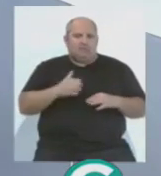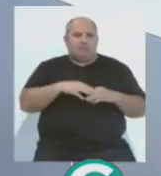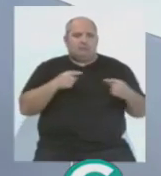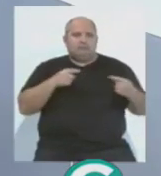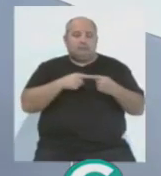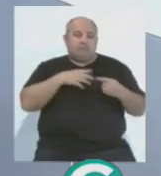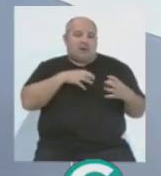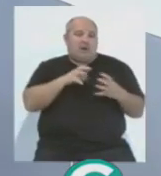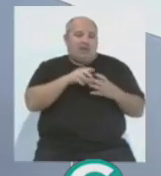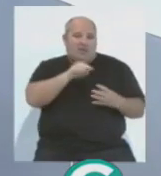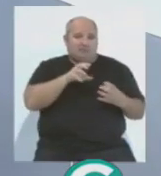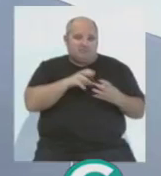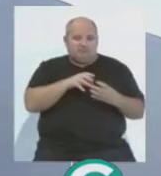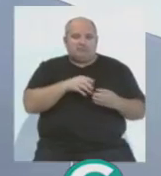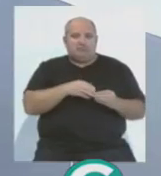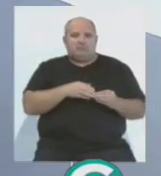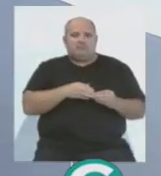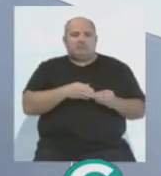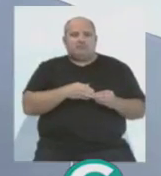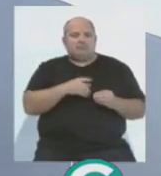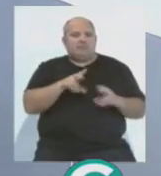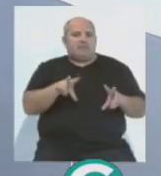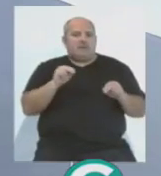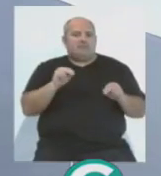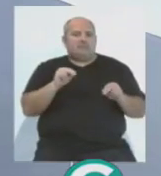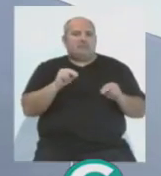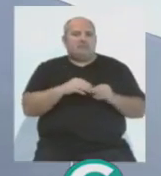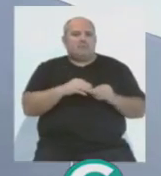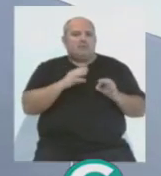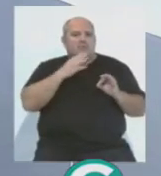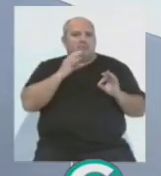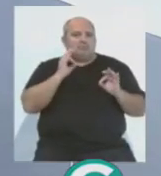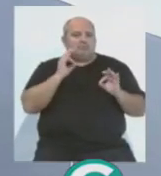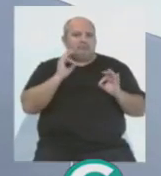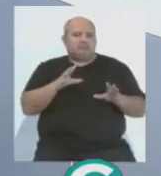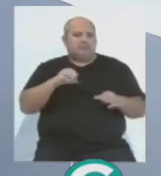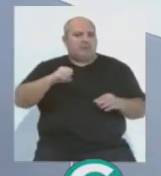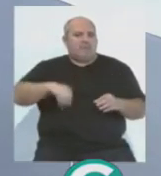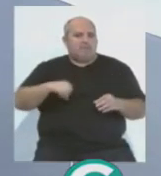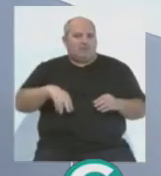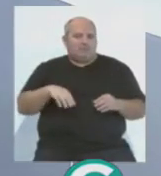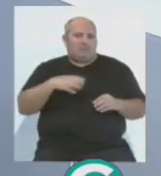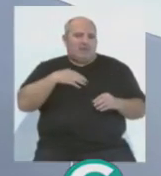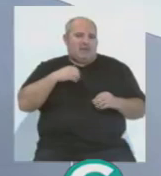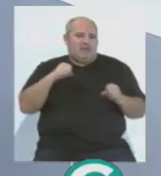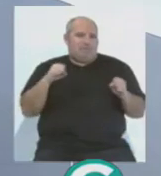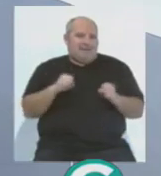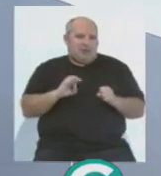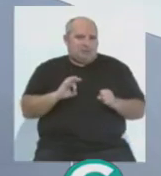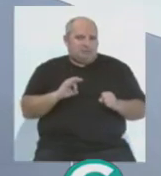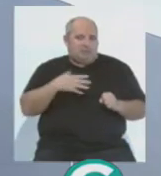rival como es el Granada Club de Fútbol que terminó como campeón de invierno,